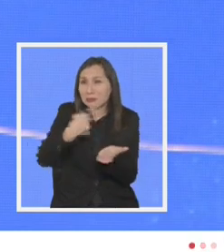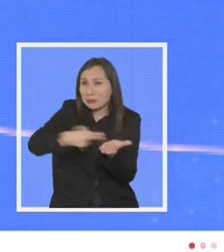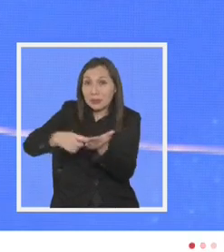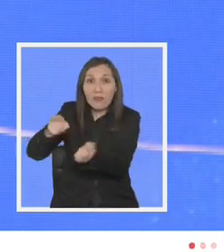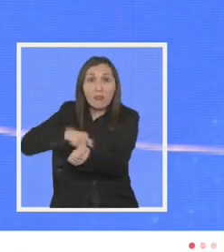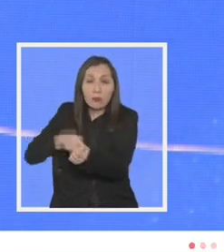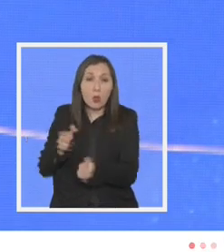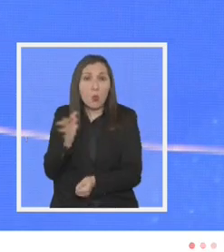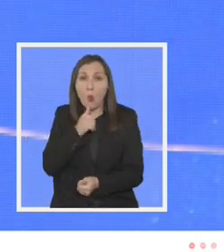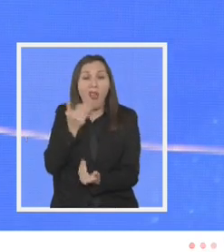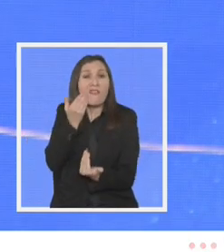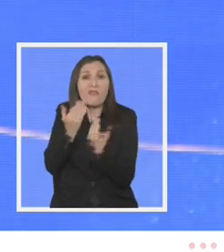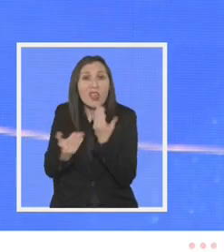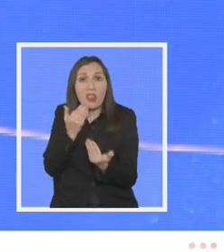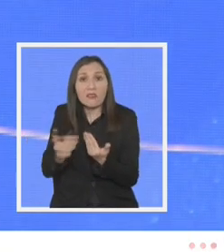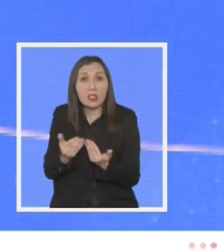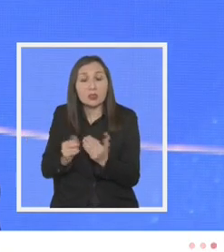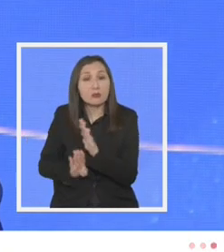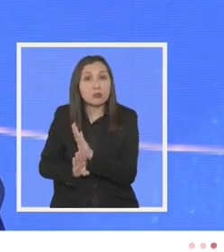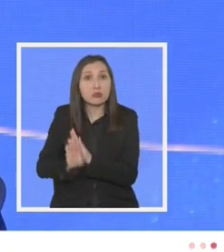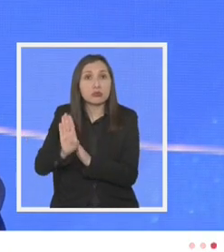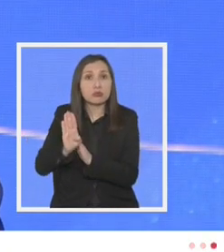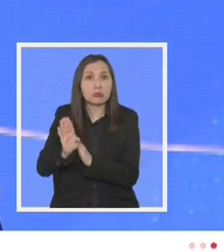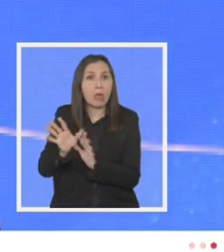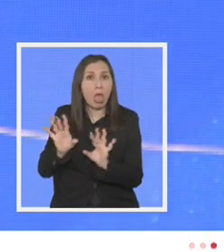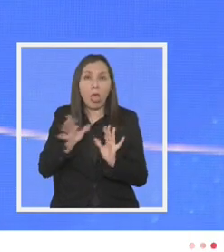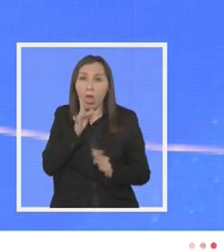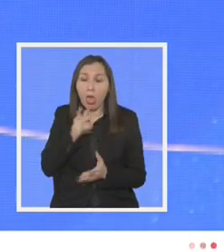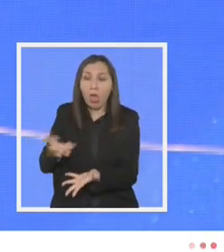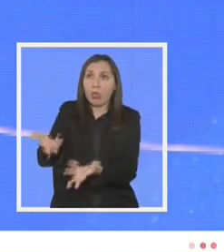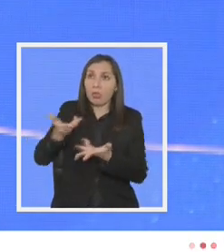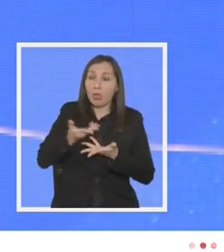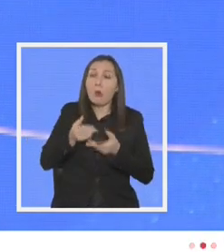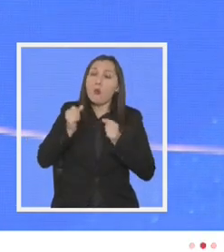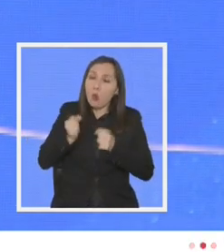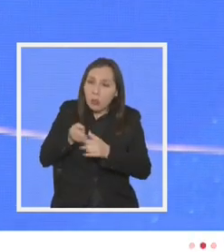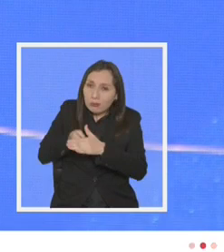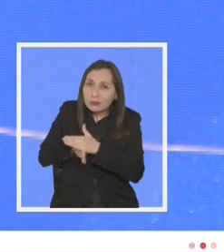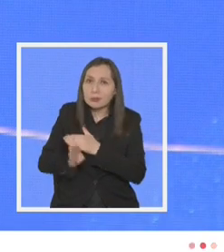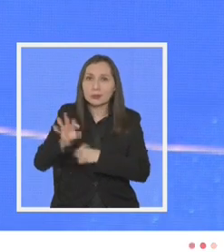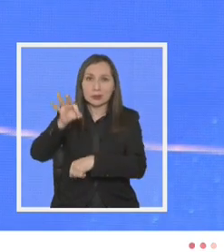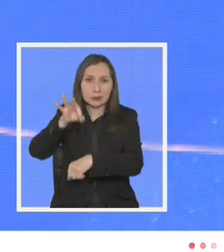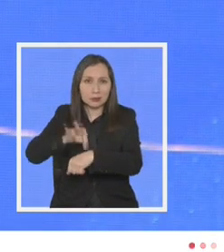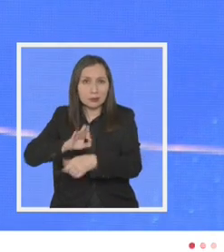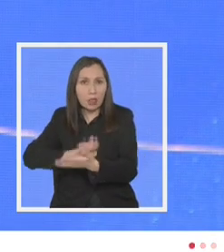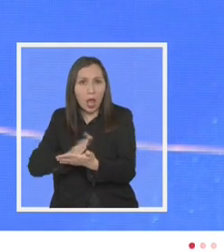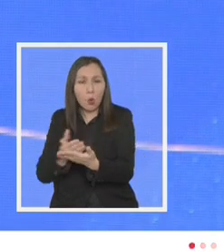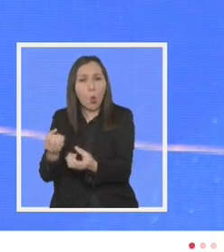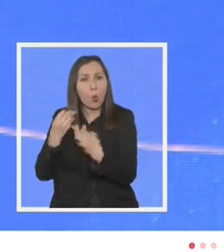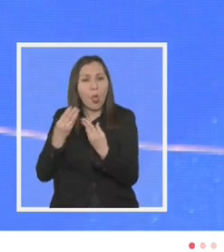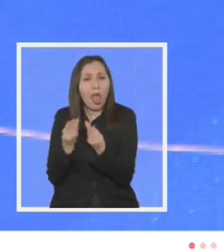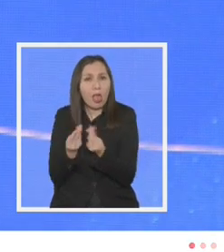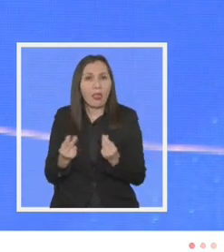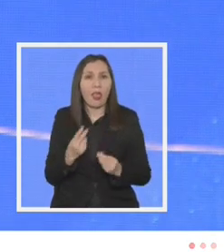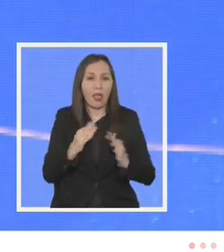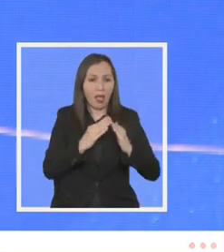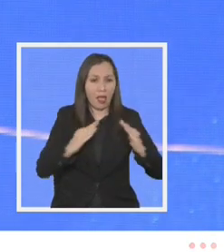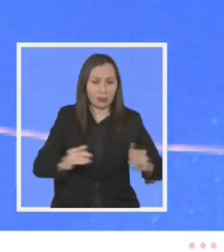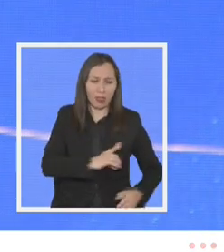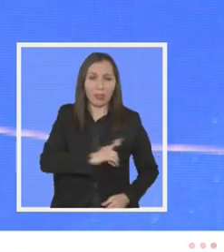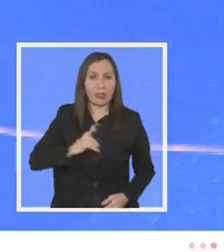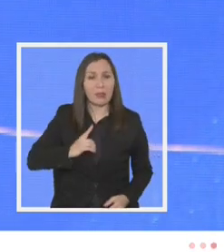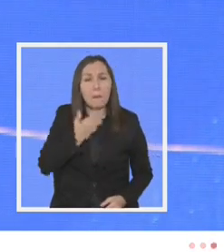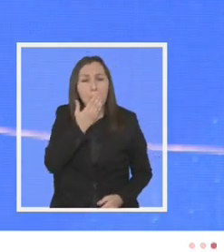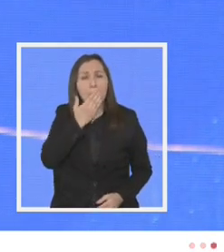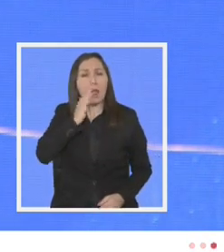familias aún no reciben los beneficios del progreso y merecen poder acceder a una salud y educación de calidad a una vivienda digna a una